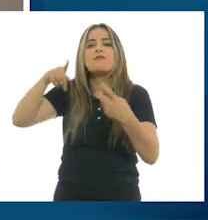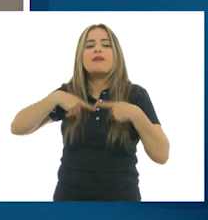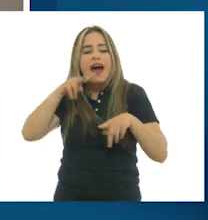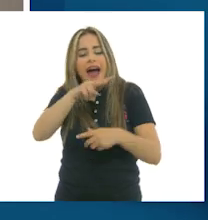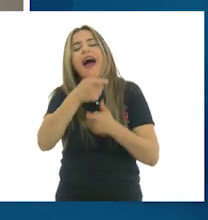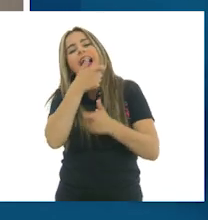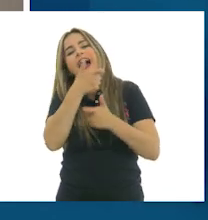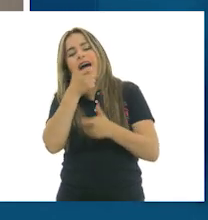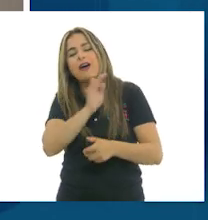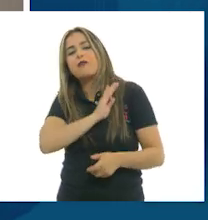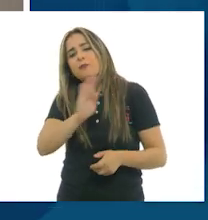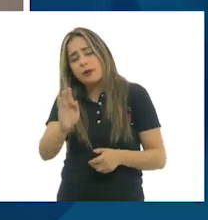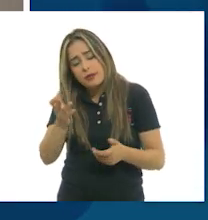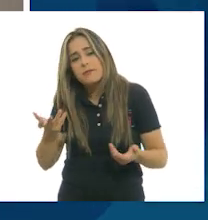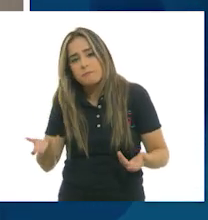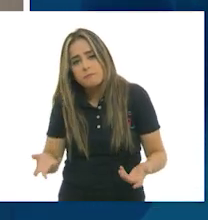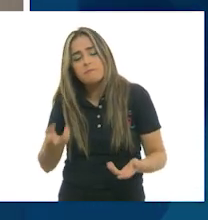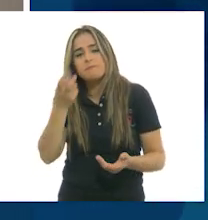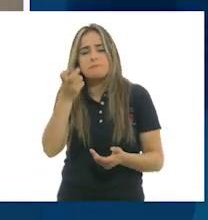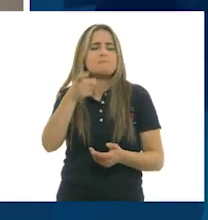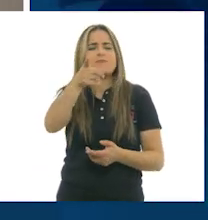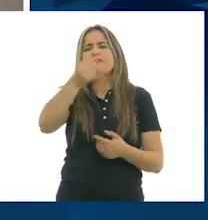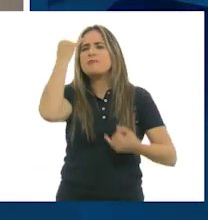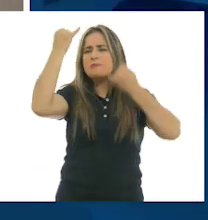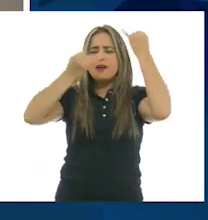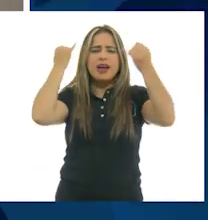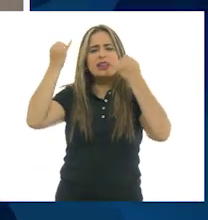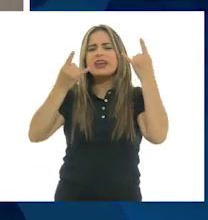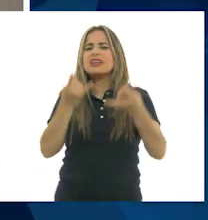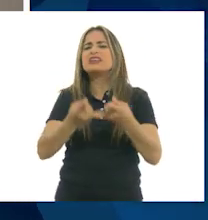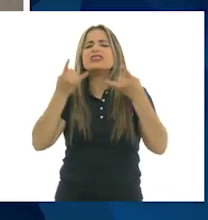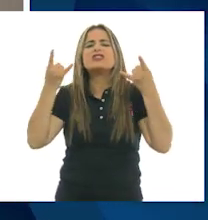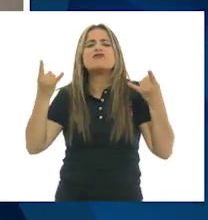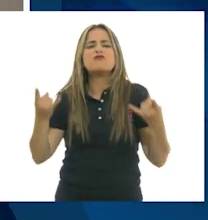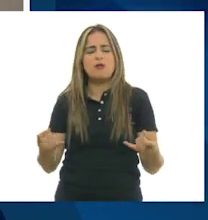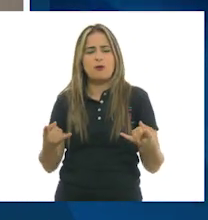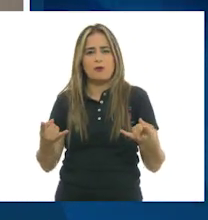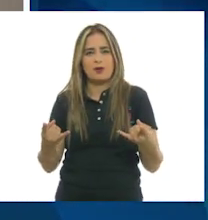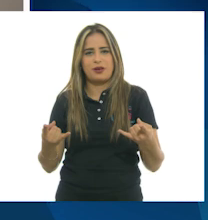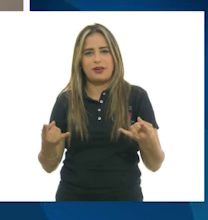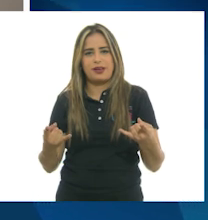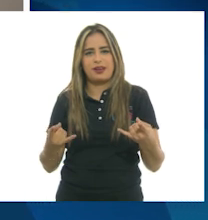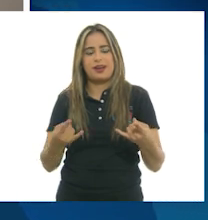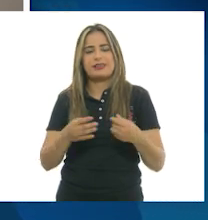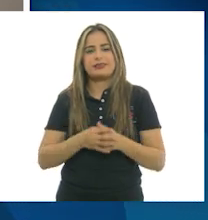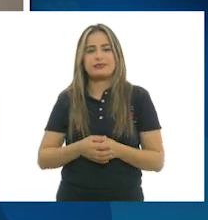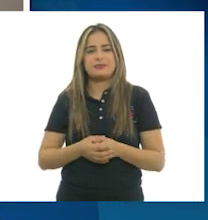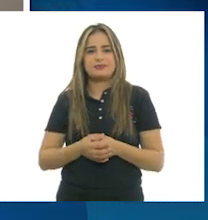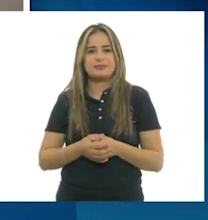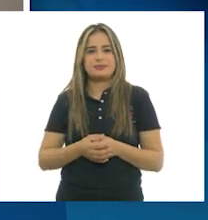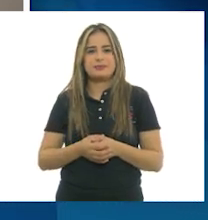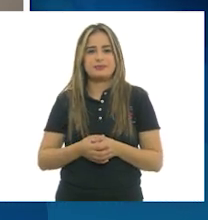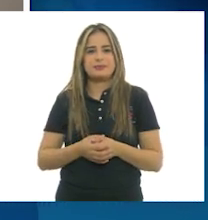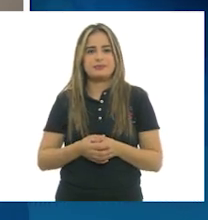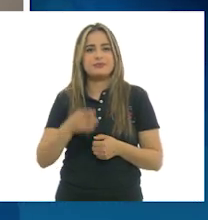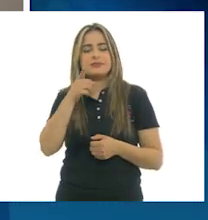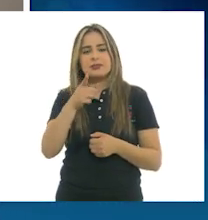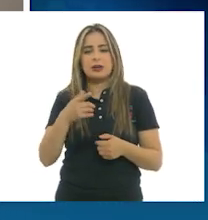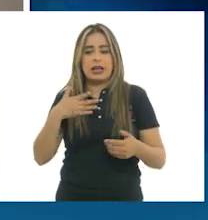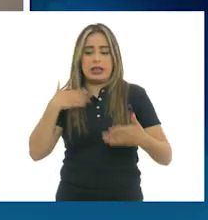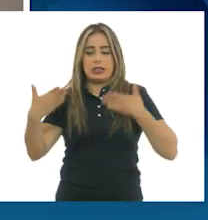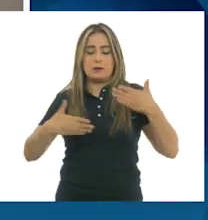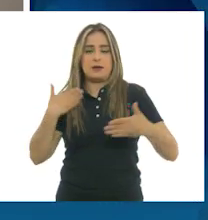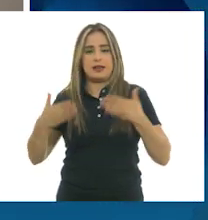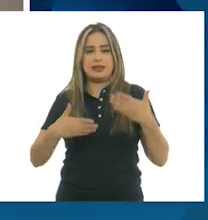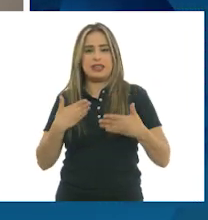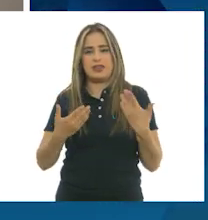Y entonces, pongan esa situación a jugar. ¿Qué sería más divertido que pase el personaje? Si el